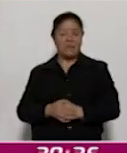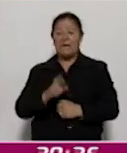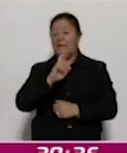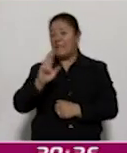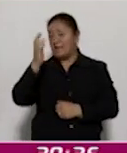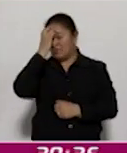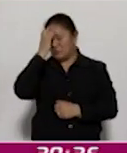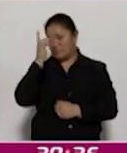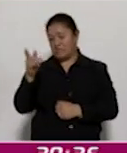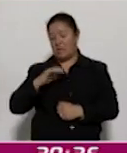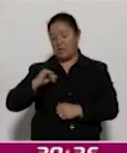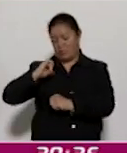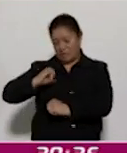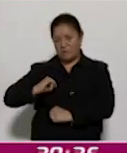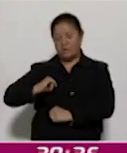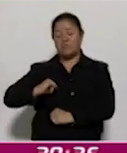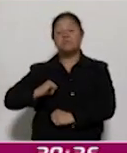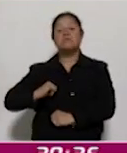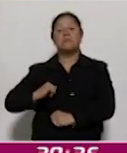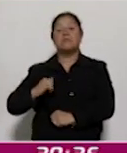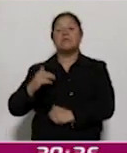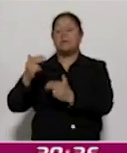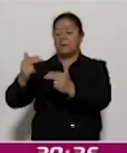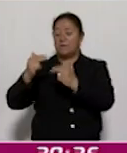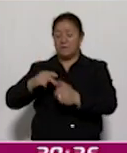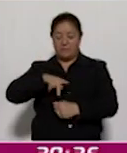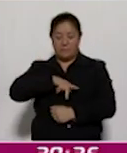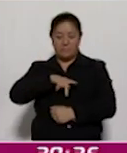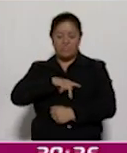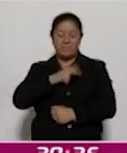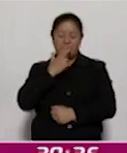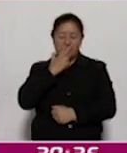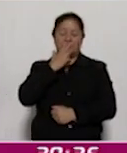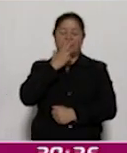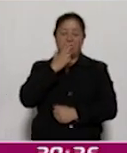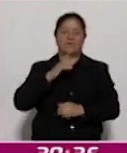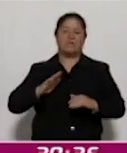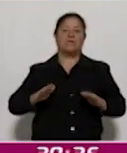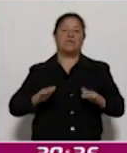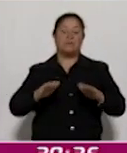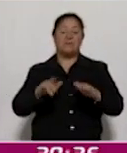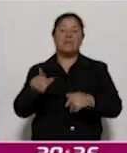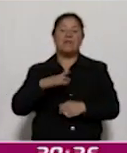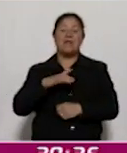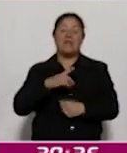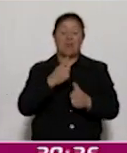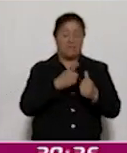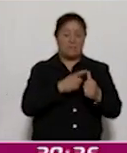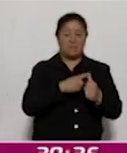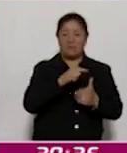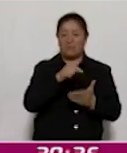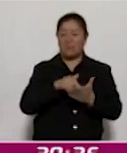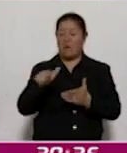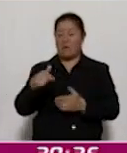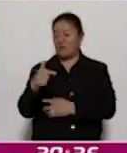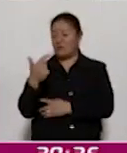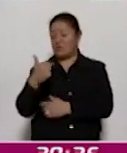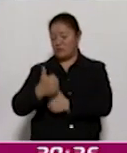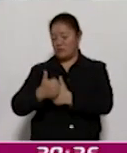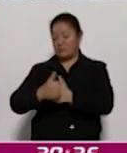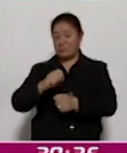reconocimiento como guardianes del patrimonio artesanal textil al obtener los primeros lugares en 12 concursos nacionales.